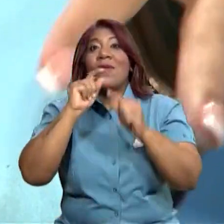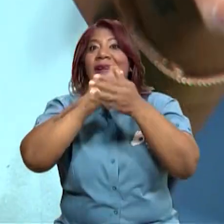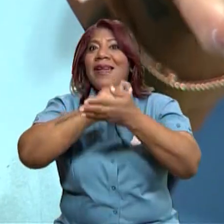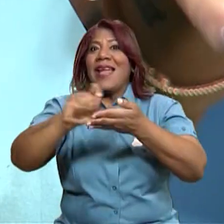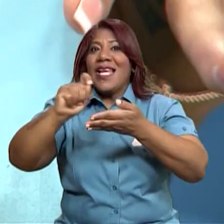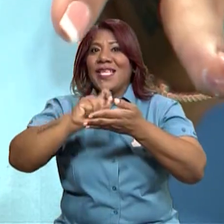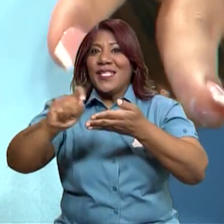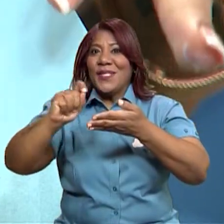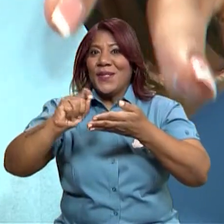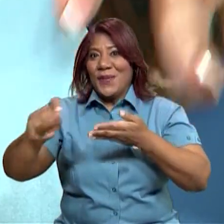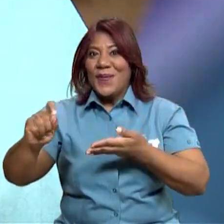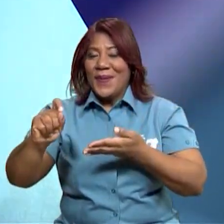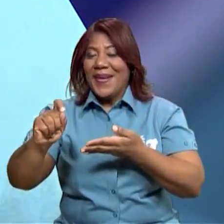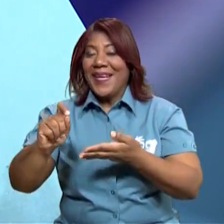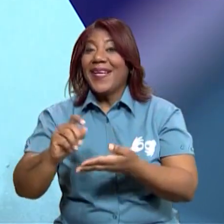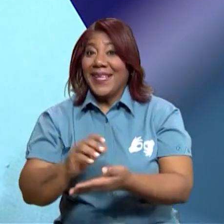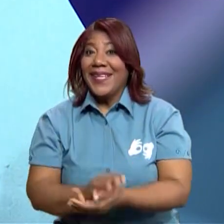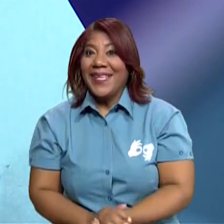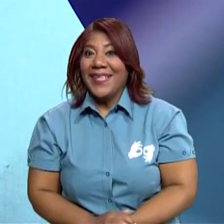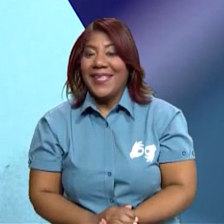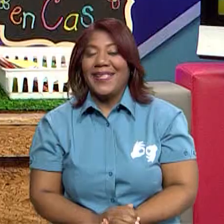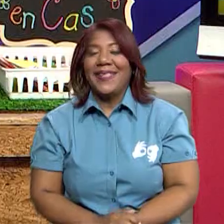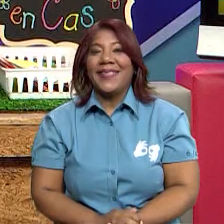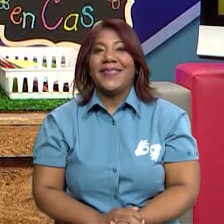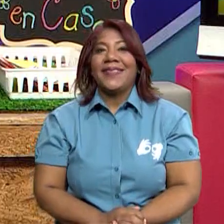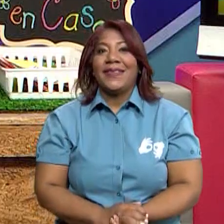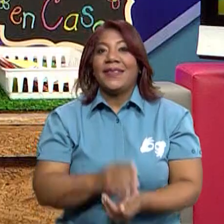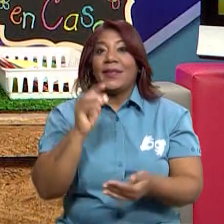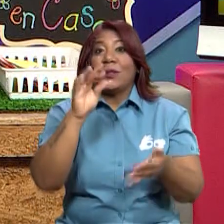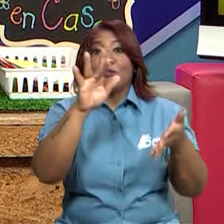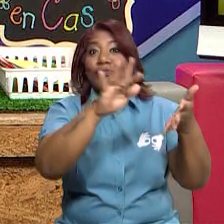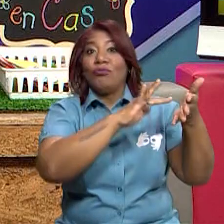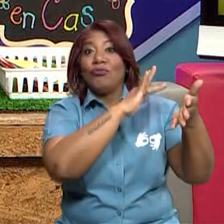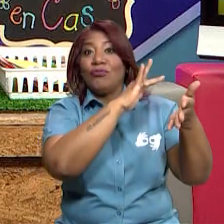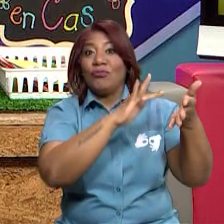recuerden que esos ya son los beneficios que obtenemos. Y este es un tablerito.